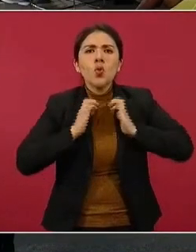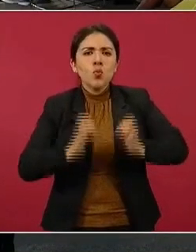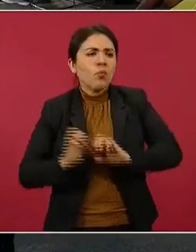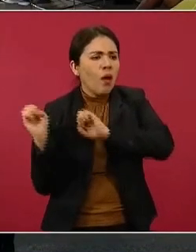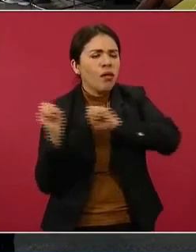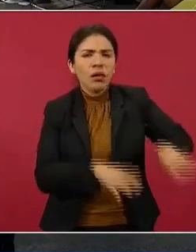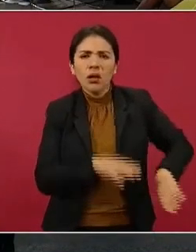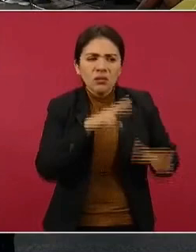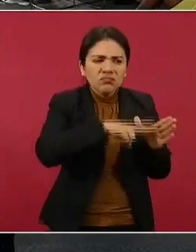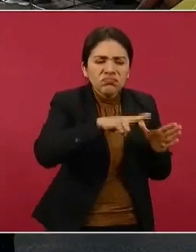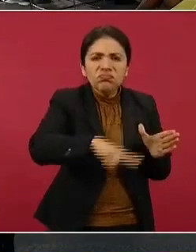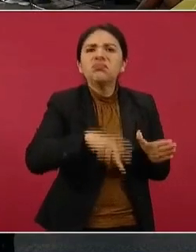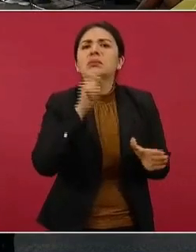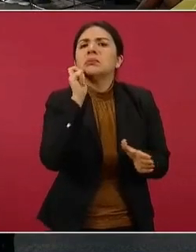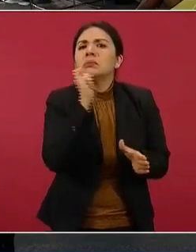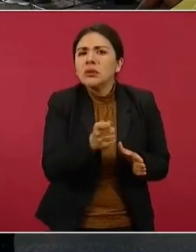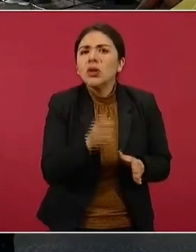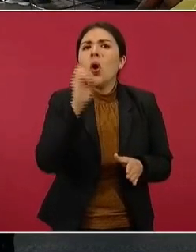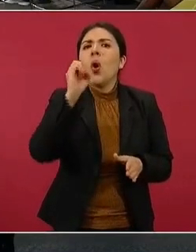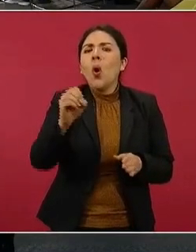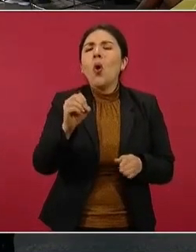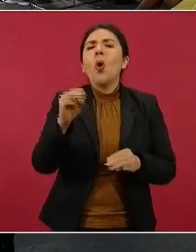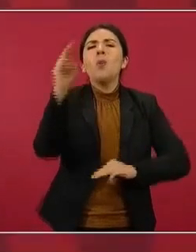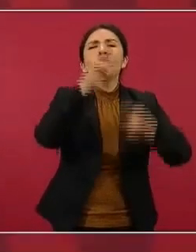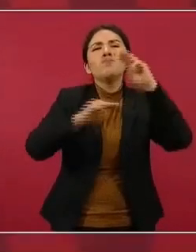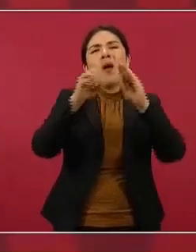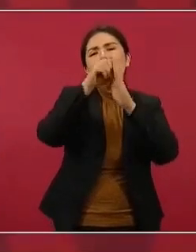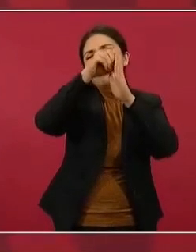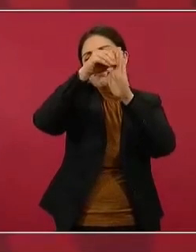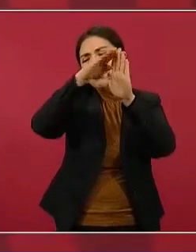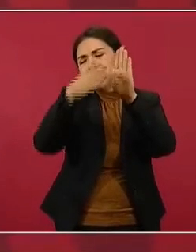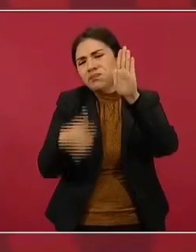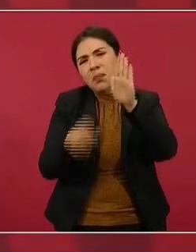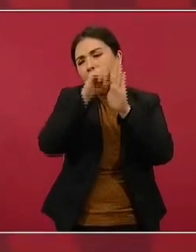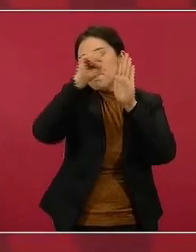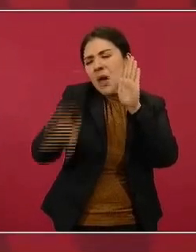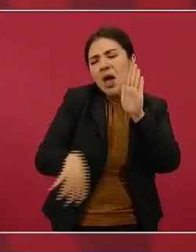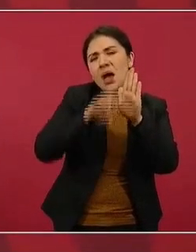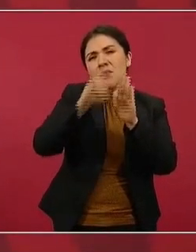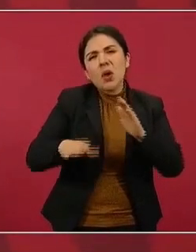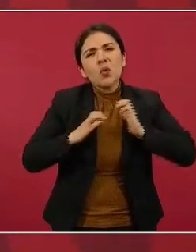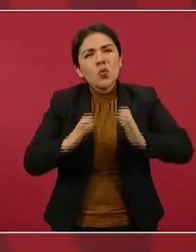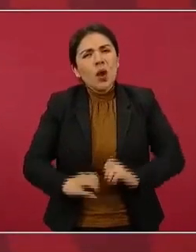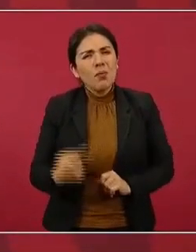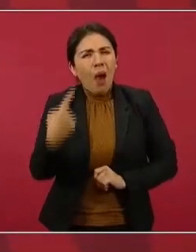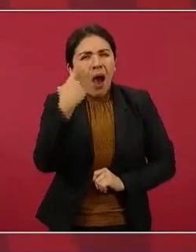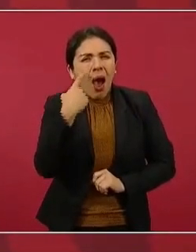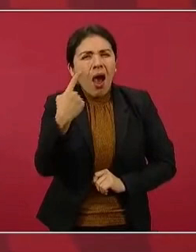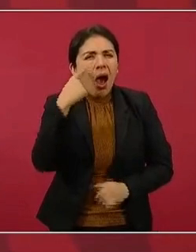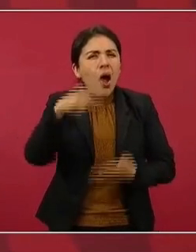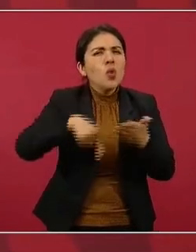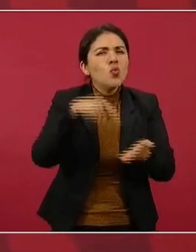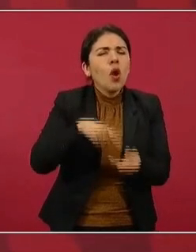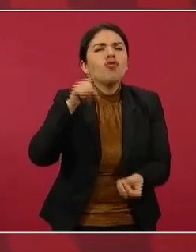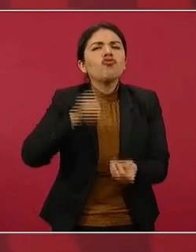en barrancas, en los sitios donde los